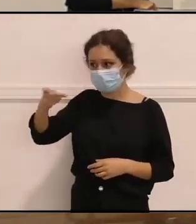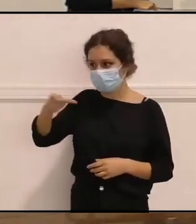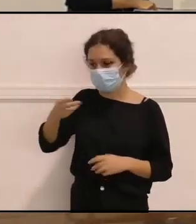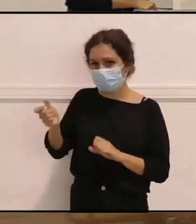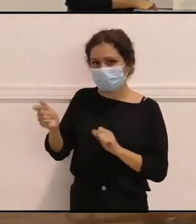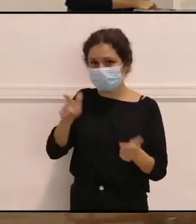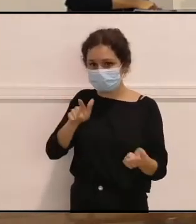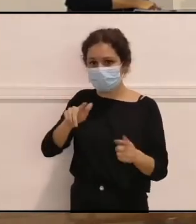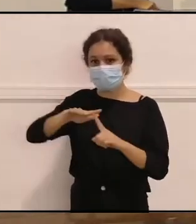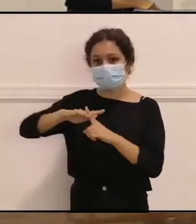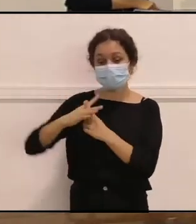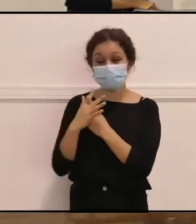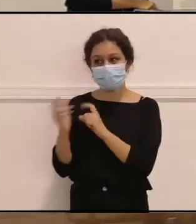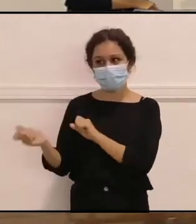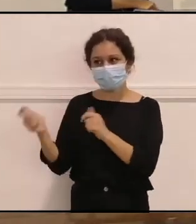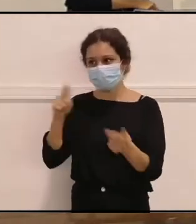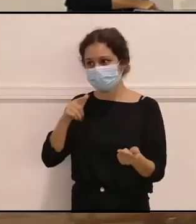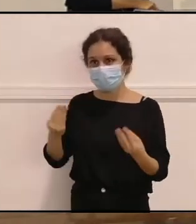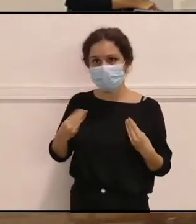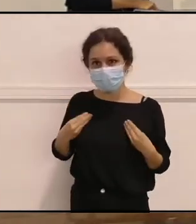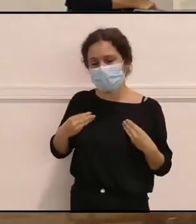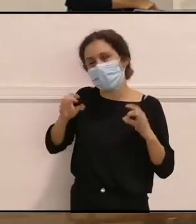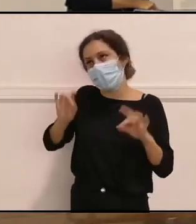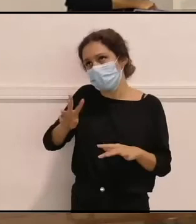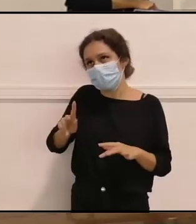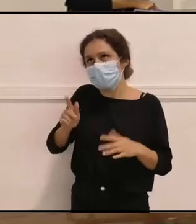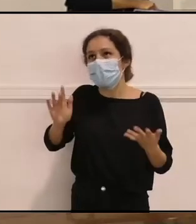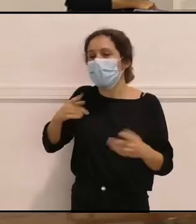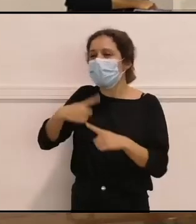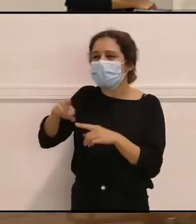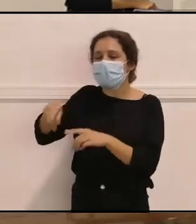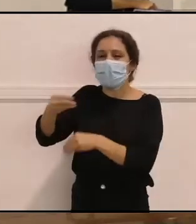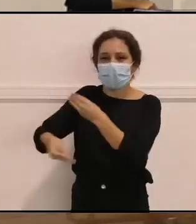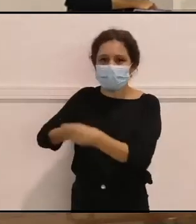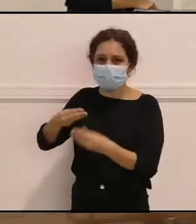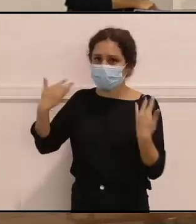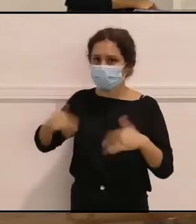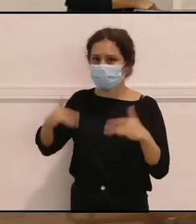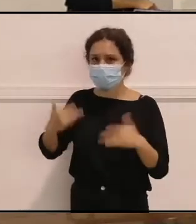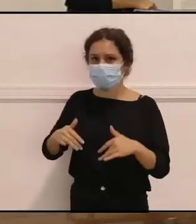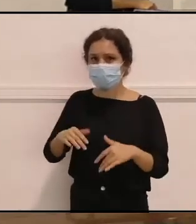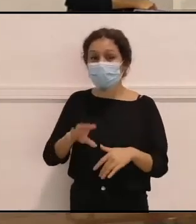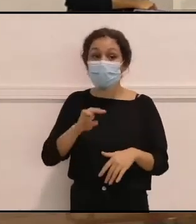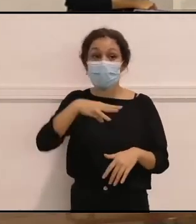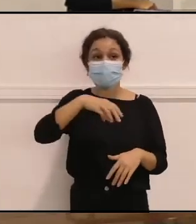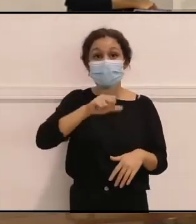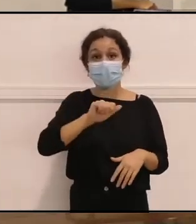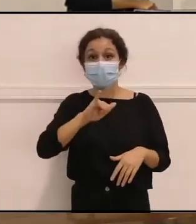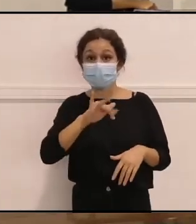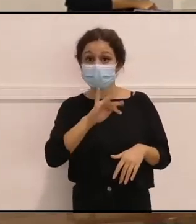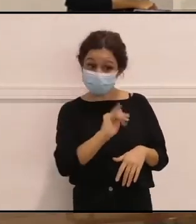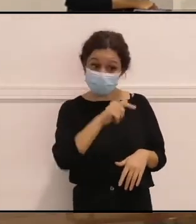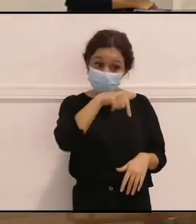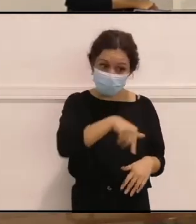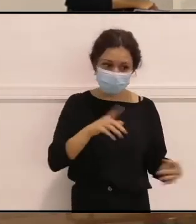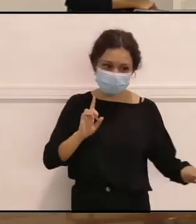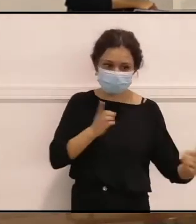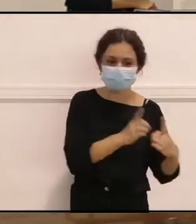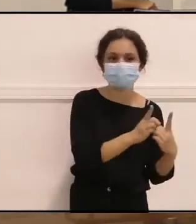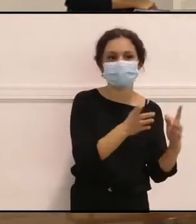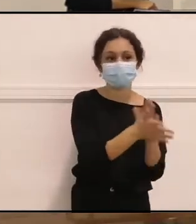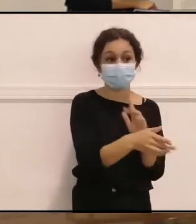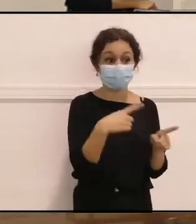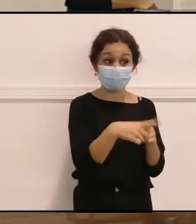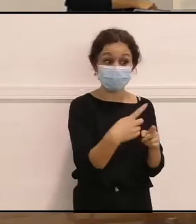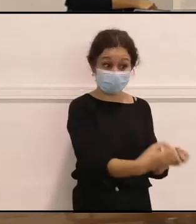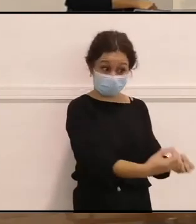parecidas, no hemos vivido cosas iguales, y digo, jolín, ¿no? Todo lo que hace, ¿no? O encontrarme incluso con my tí hoy, ¿no? Y todas las cosas que te comenta, todas las cosas que